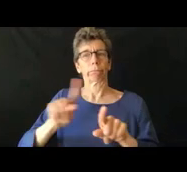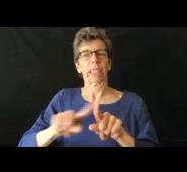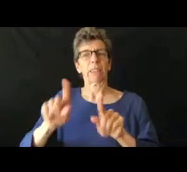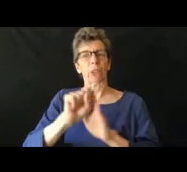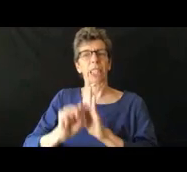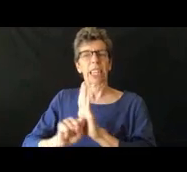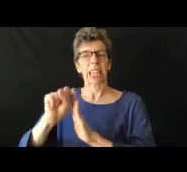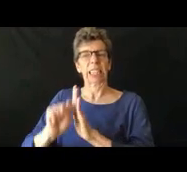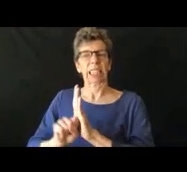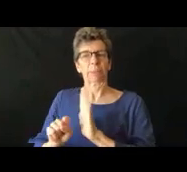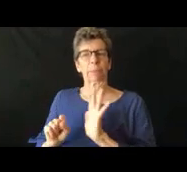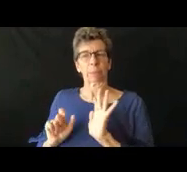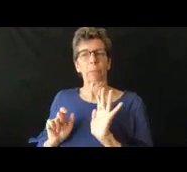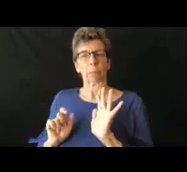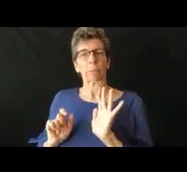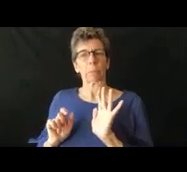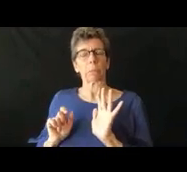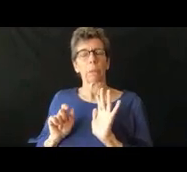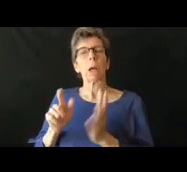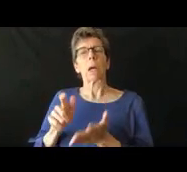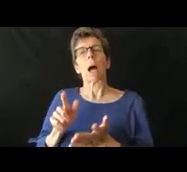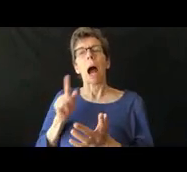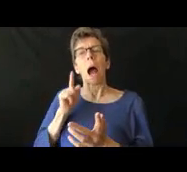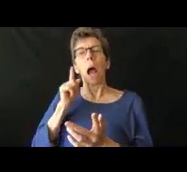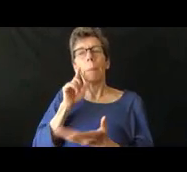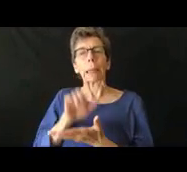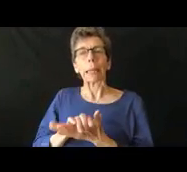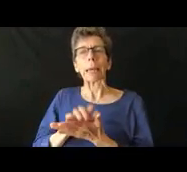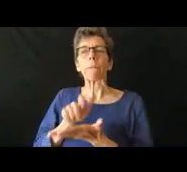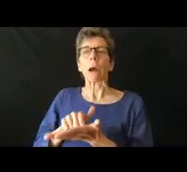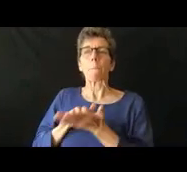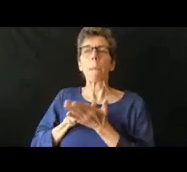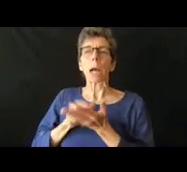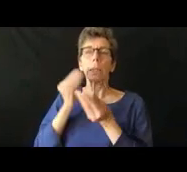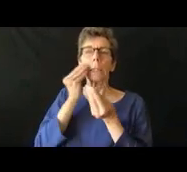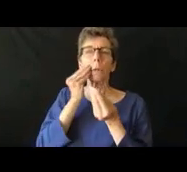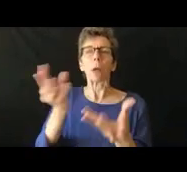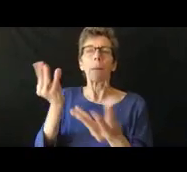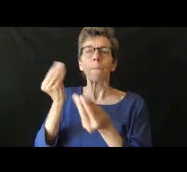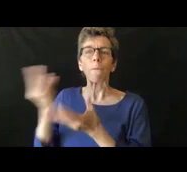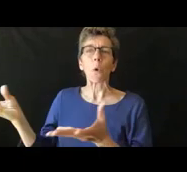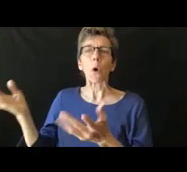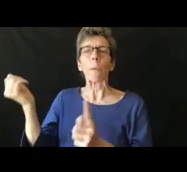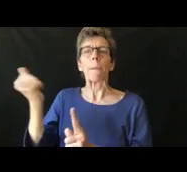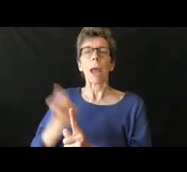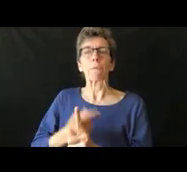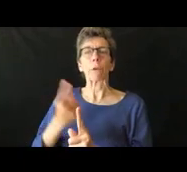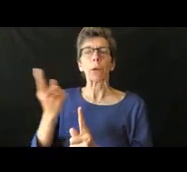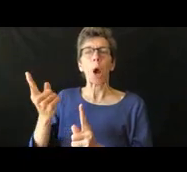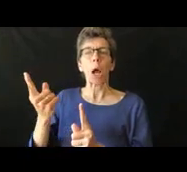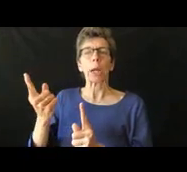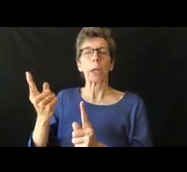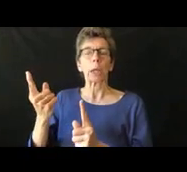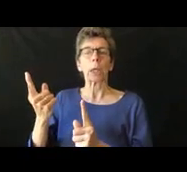proporcionar notificación notificación a todos en la reunión de que se está grabando y también